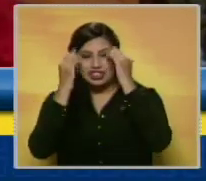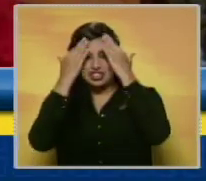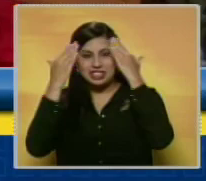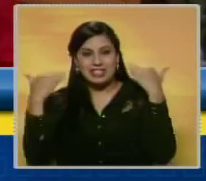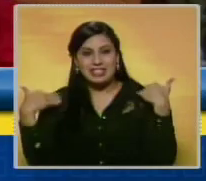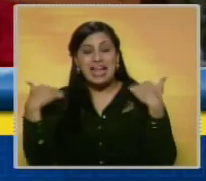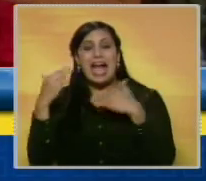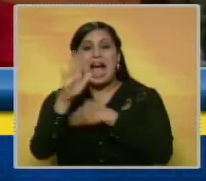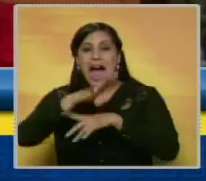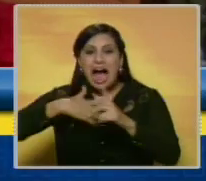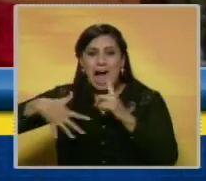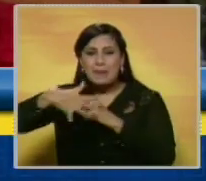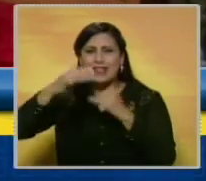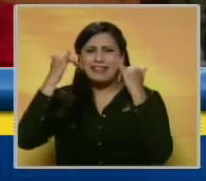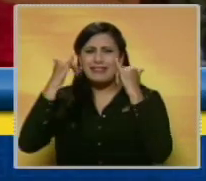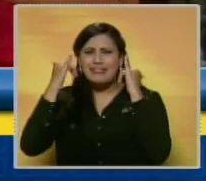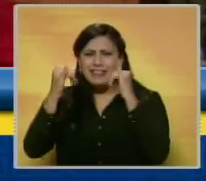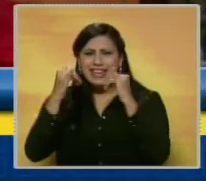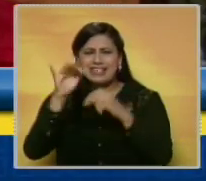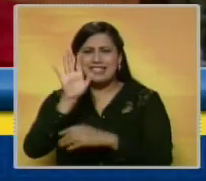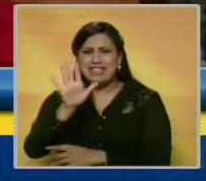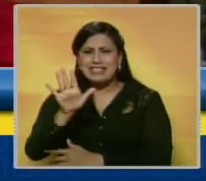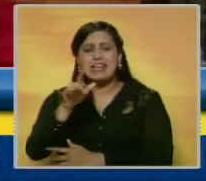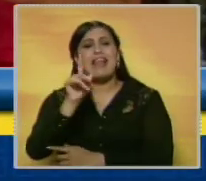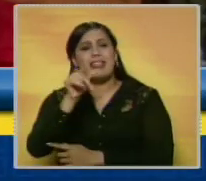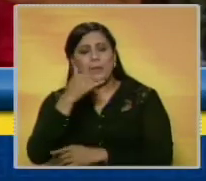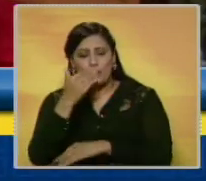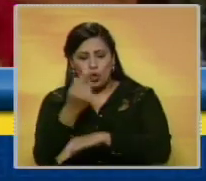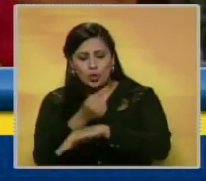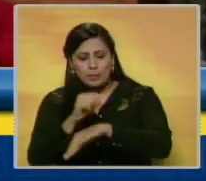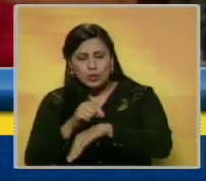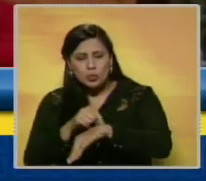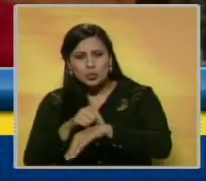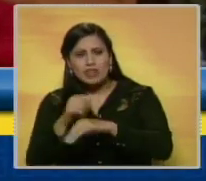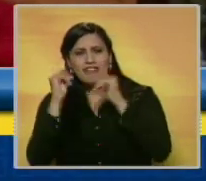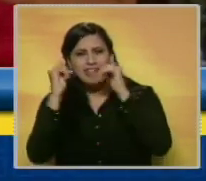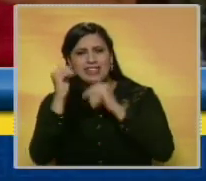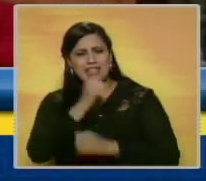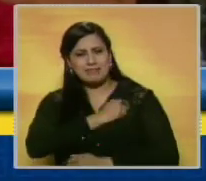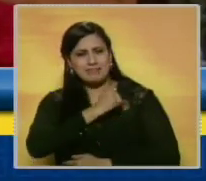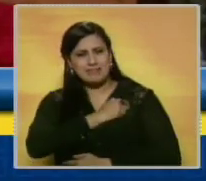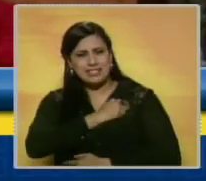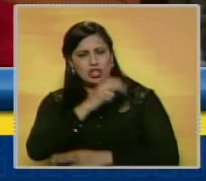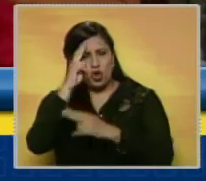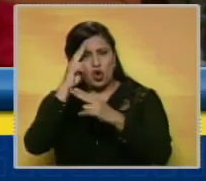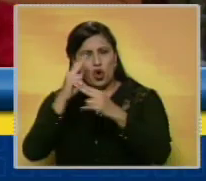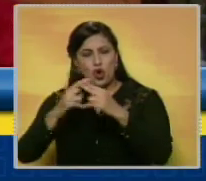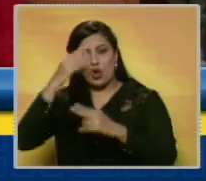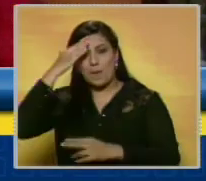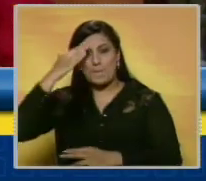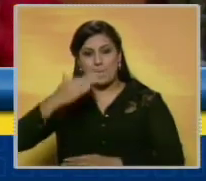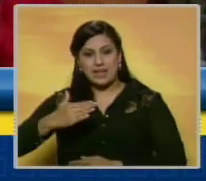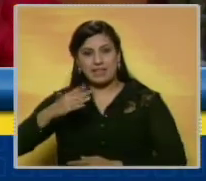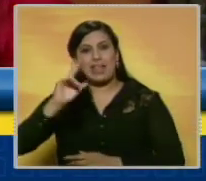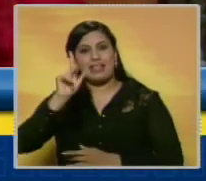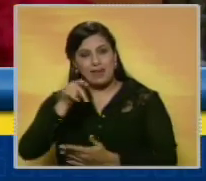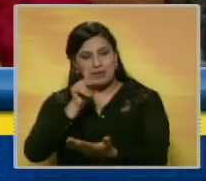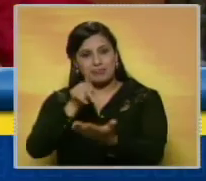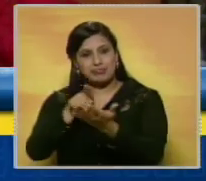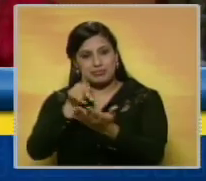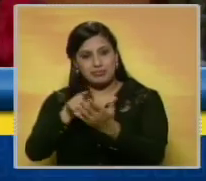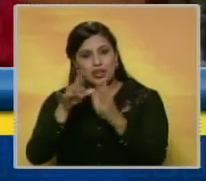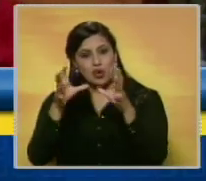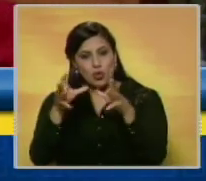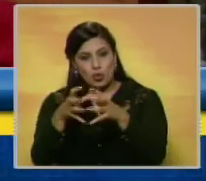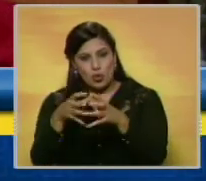lleno de muchísimo fervor mariano. Hace pocos minutos se celebró la misa en honor a la Guardia Nacional. La Virgen de Chiquinquirá también es patrona